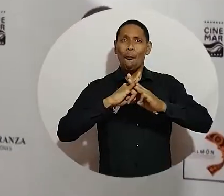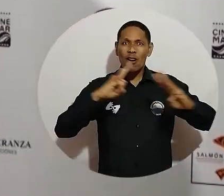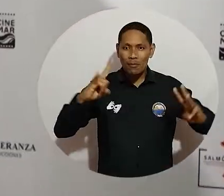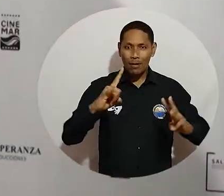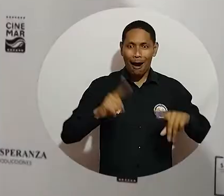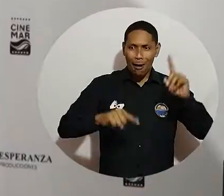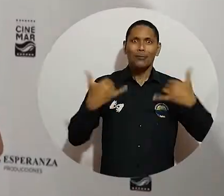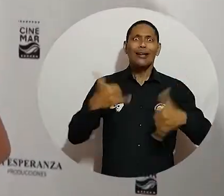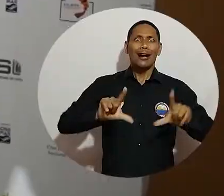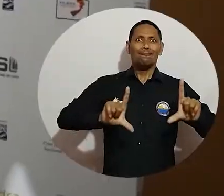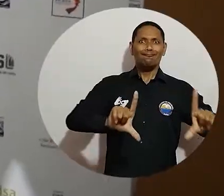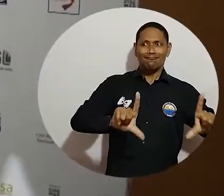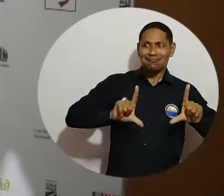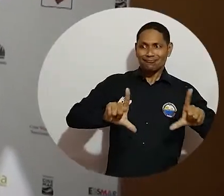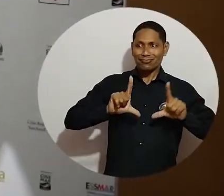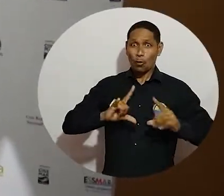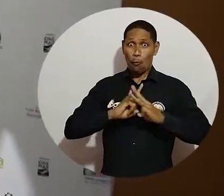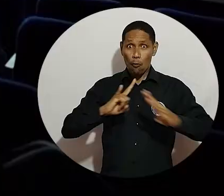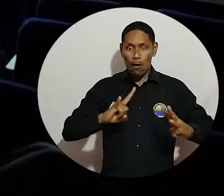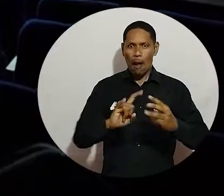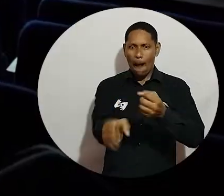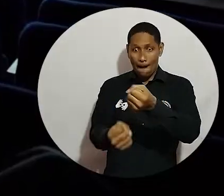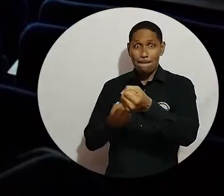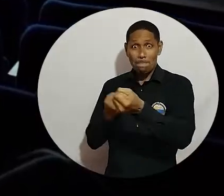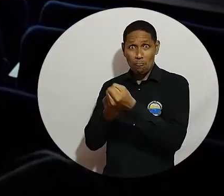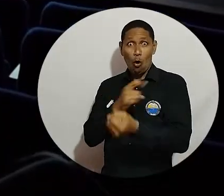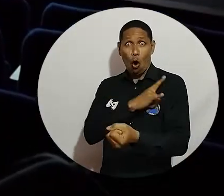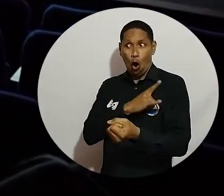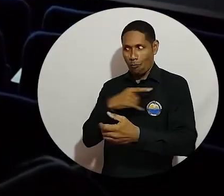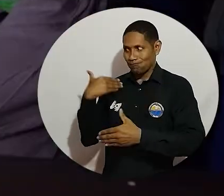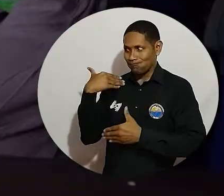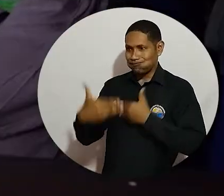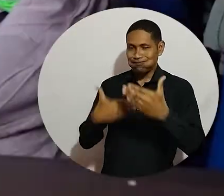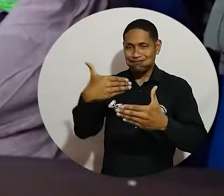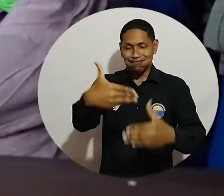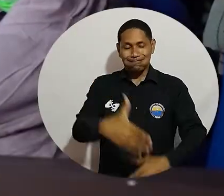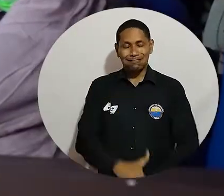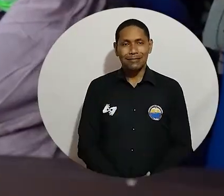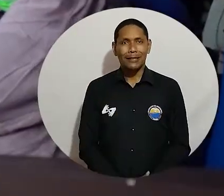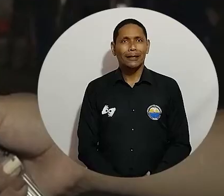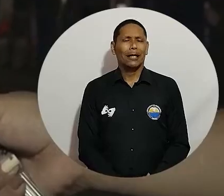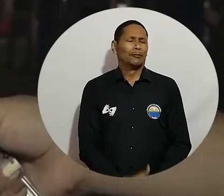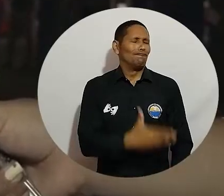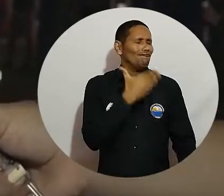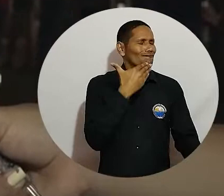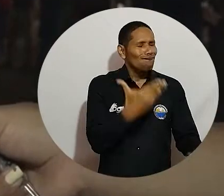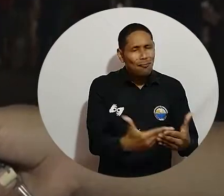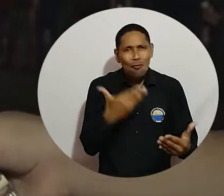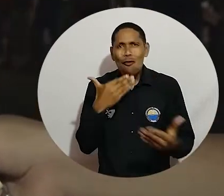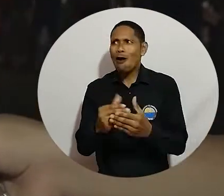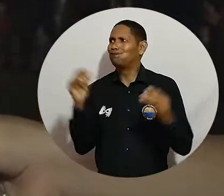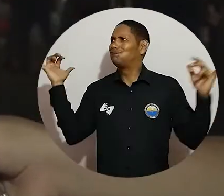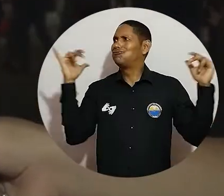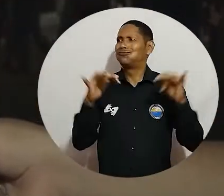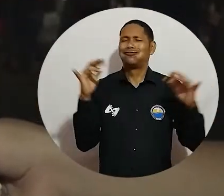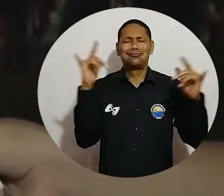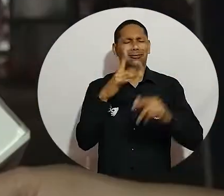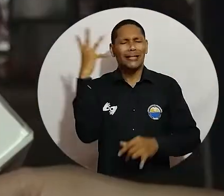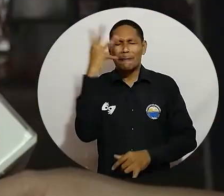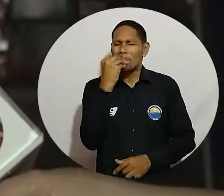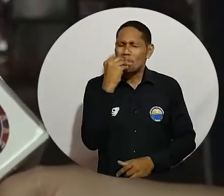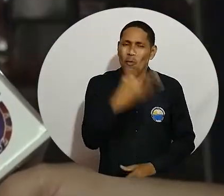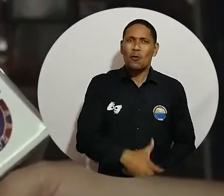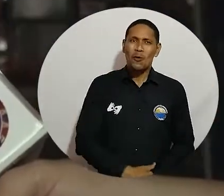ya que es liderado por graduados del programa de cine y audiovisuales y apoyado por la alma mater. Agradecerle en general al festival,